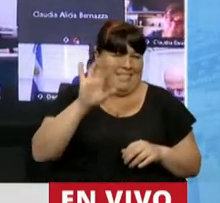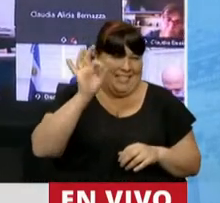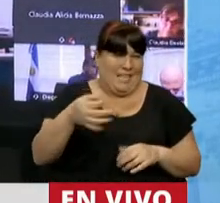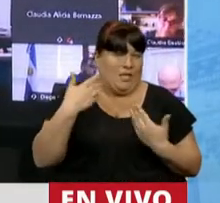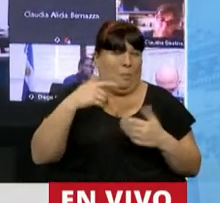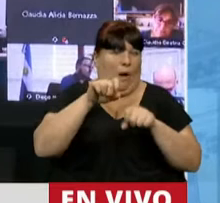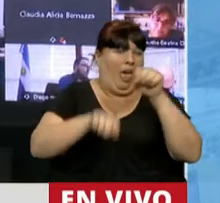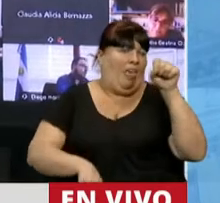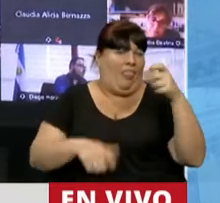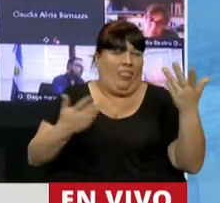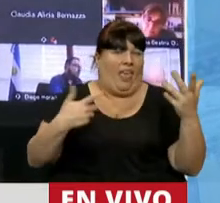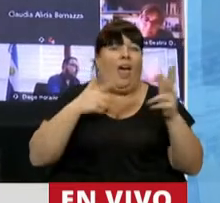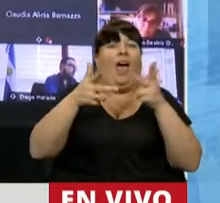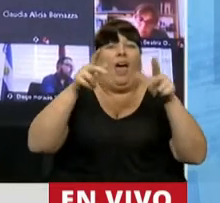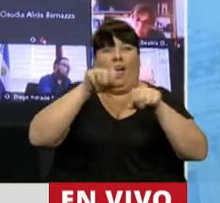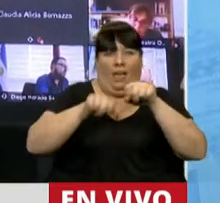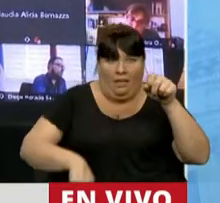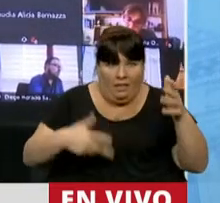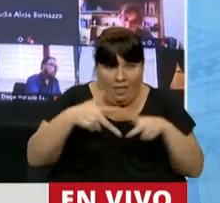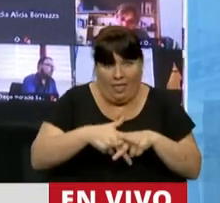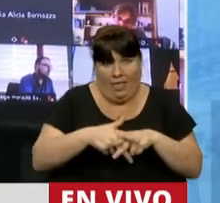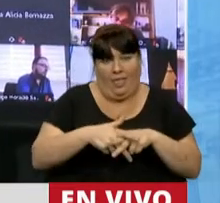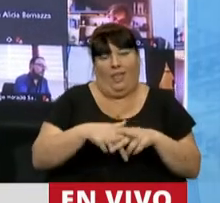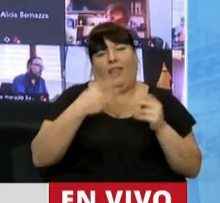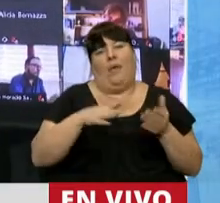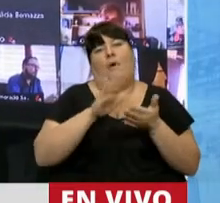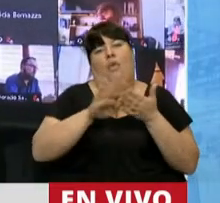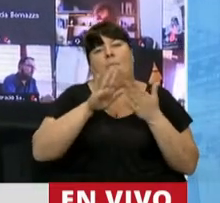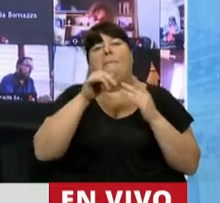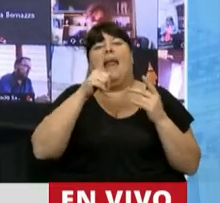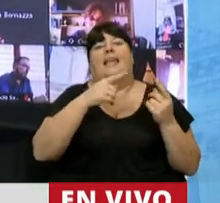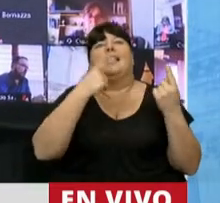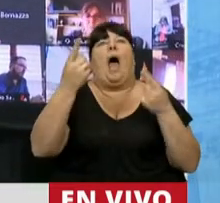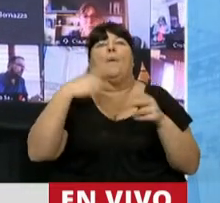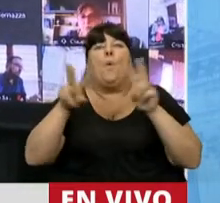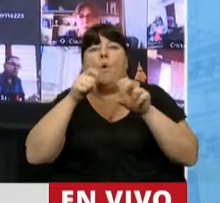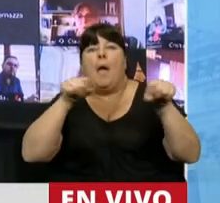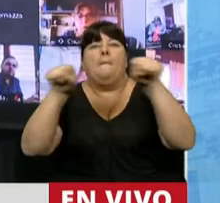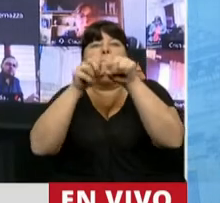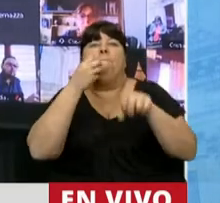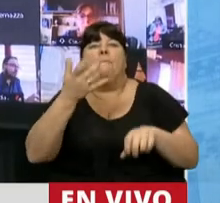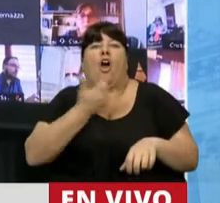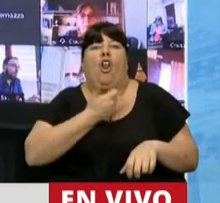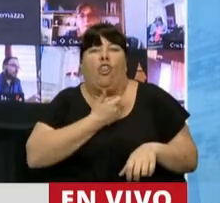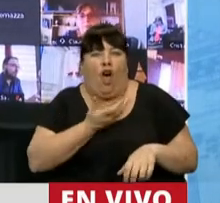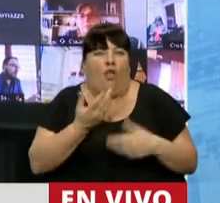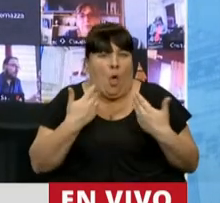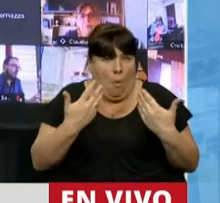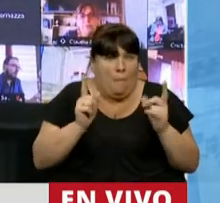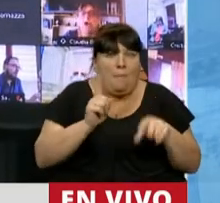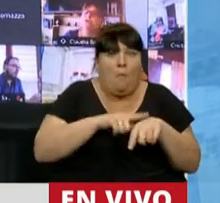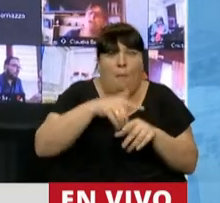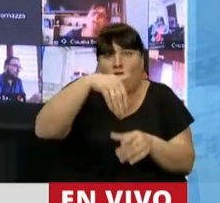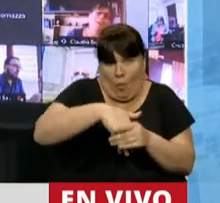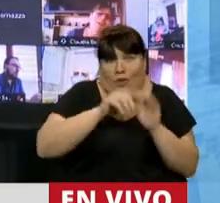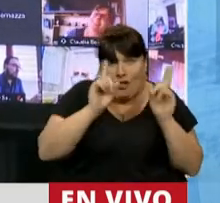saber que puede pasar esto de perder conexión y de tener que recorrer toda una ciudad para ver dónde agarro mejor conexión. Puede pasar mientras estamos